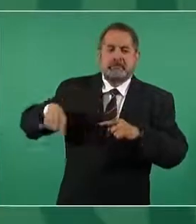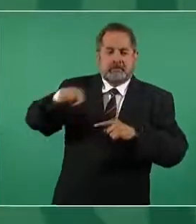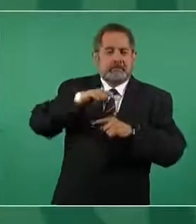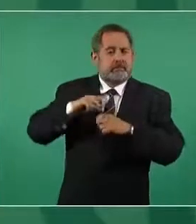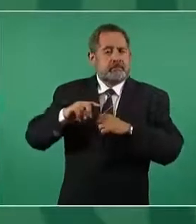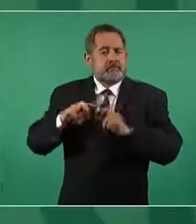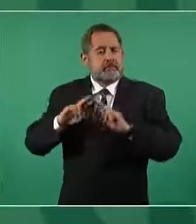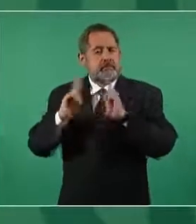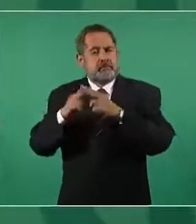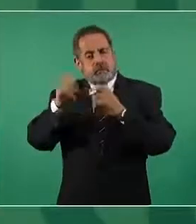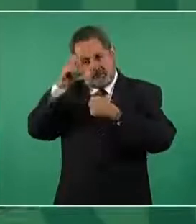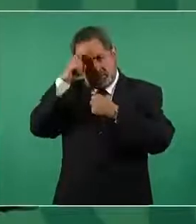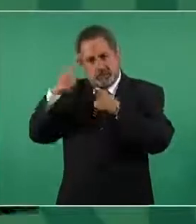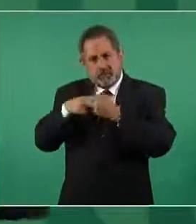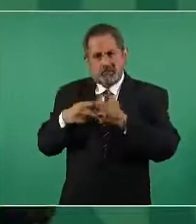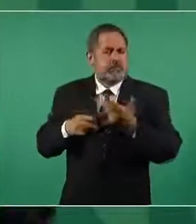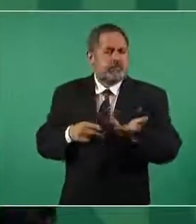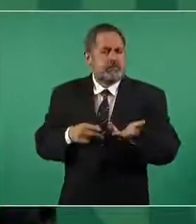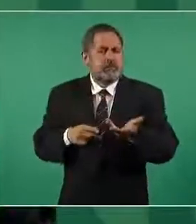de que